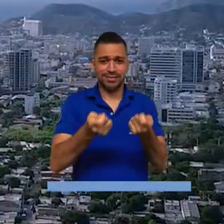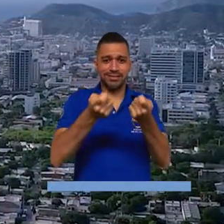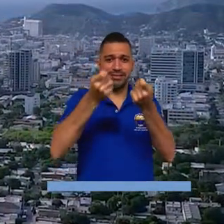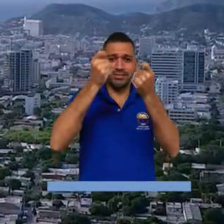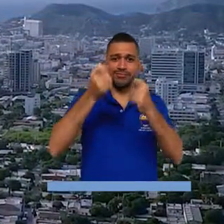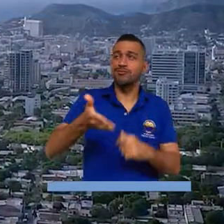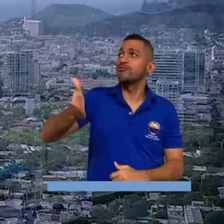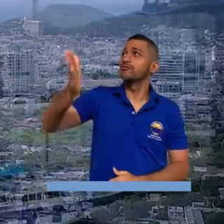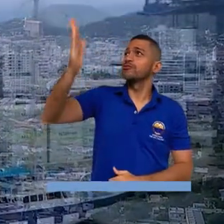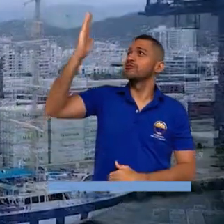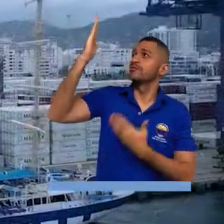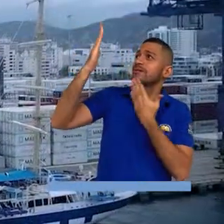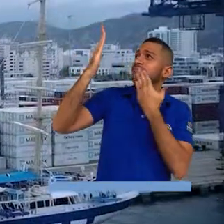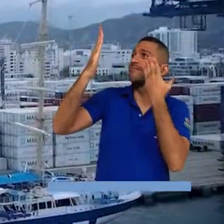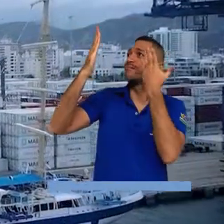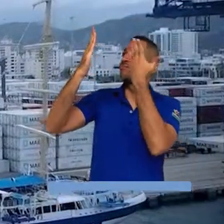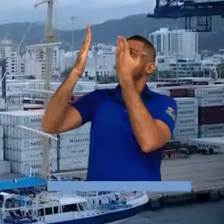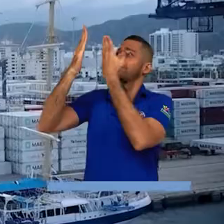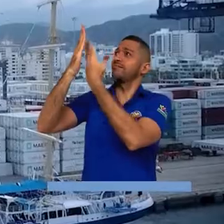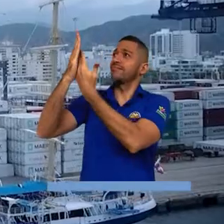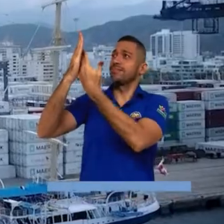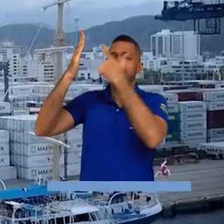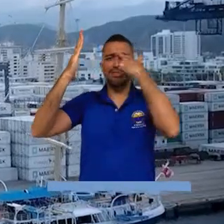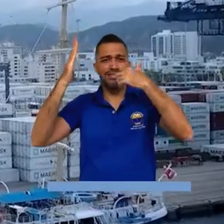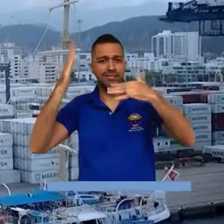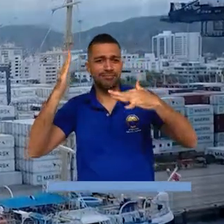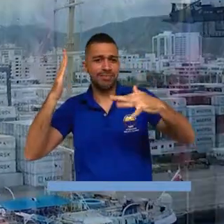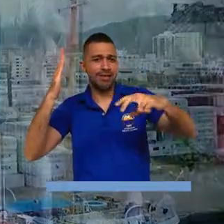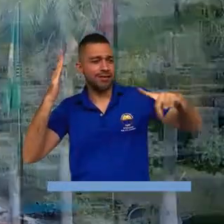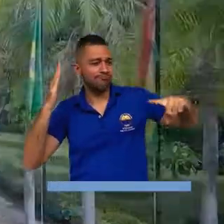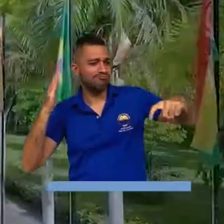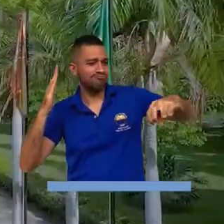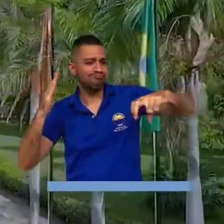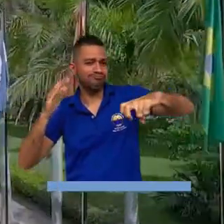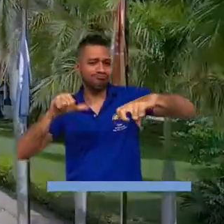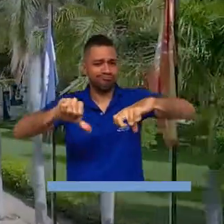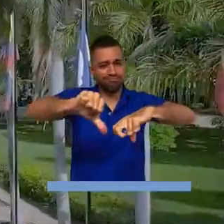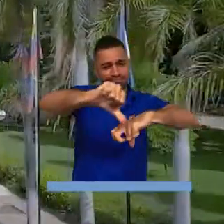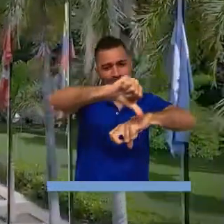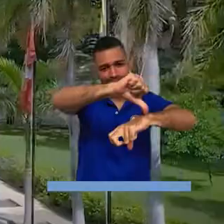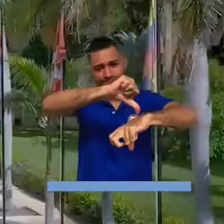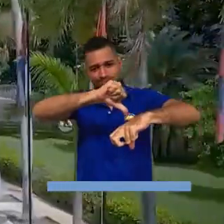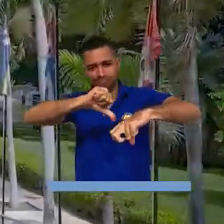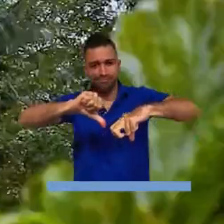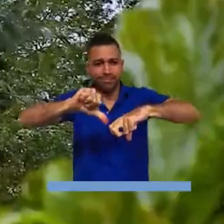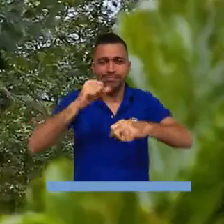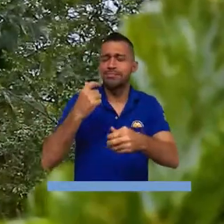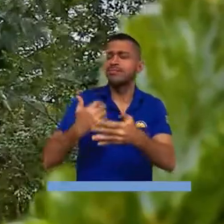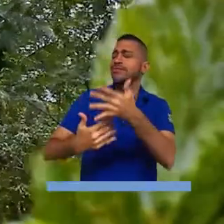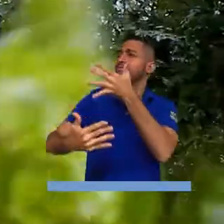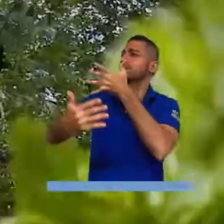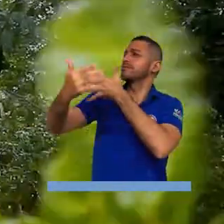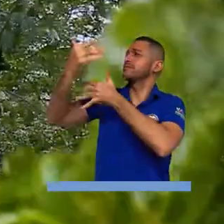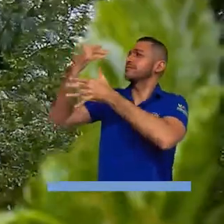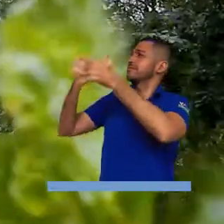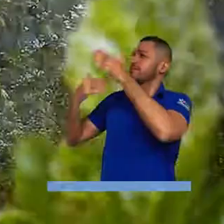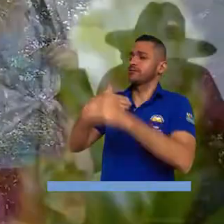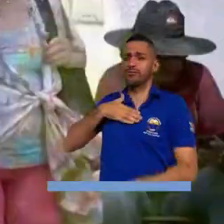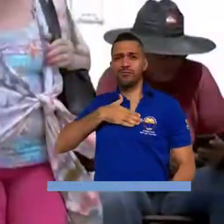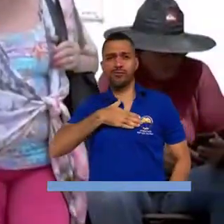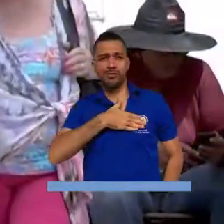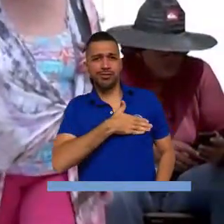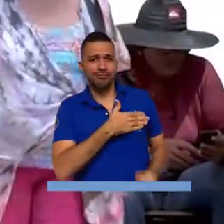nombre y la divina unción casi materna Con que un